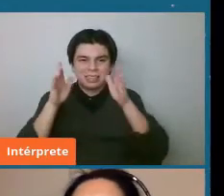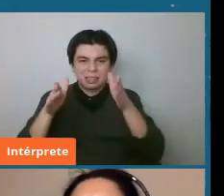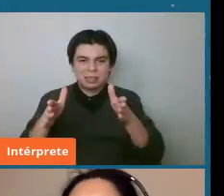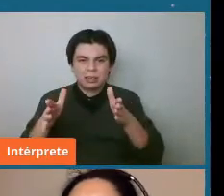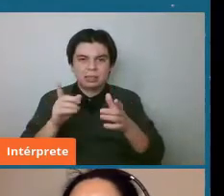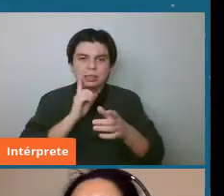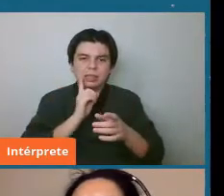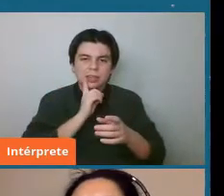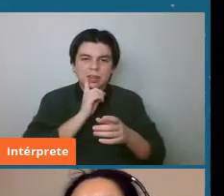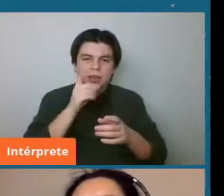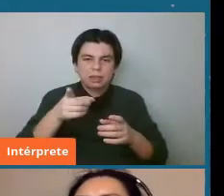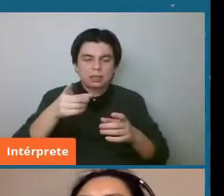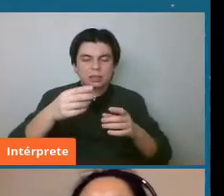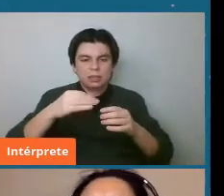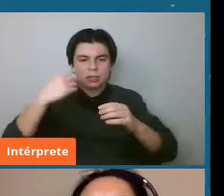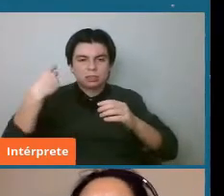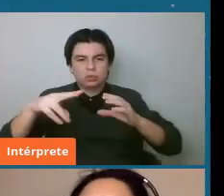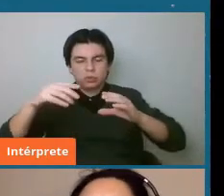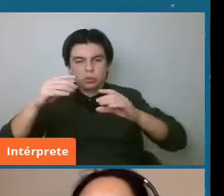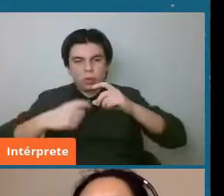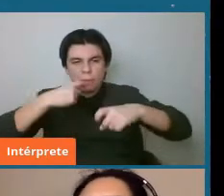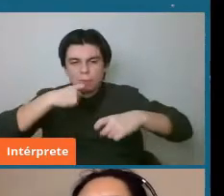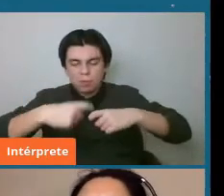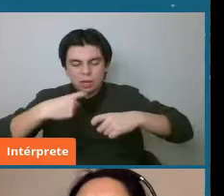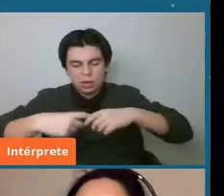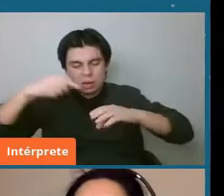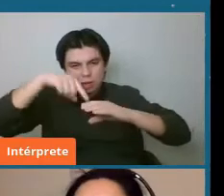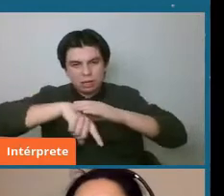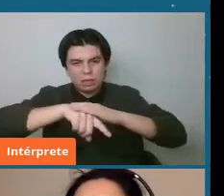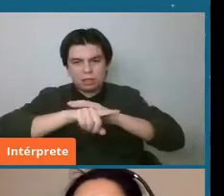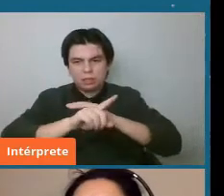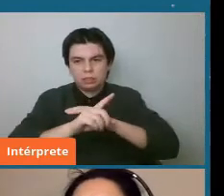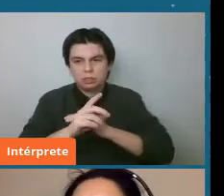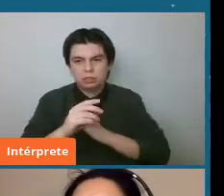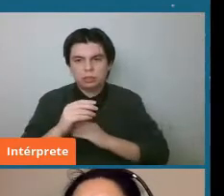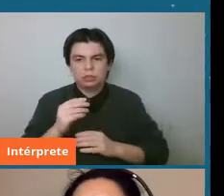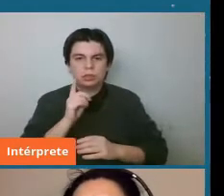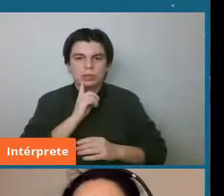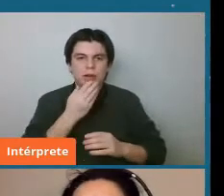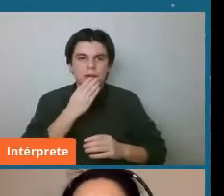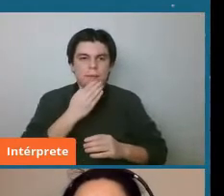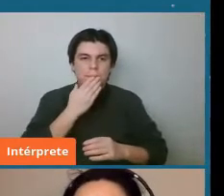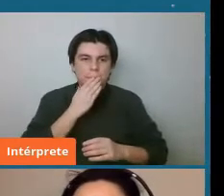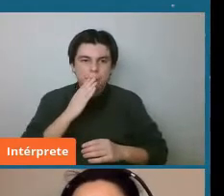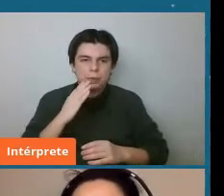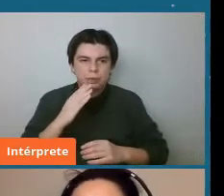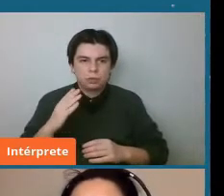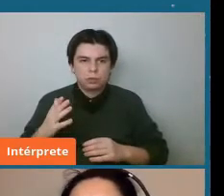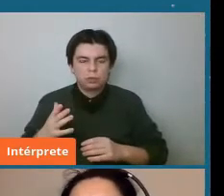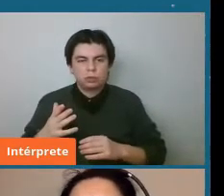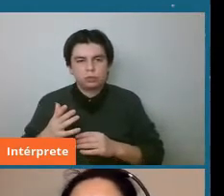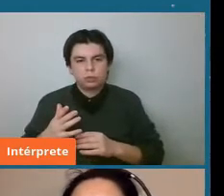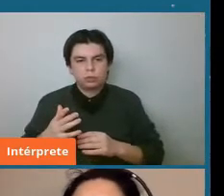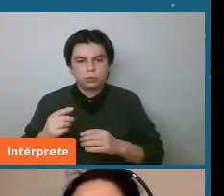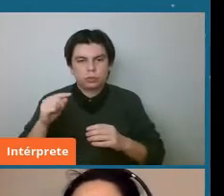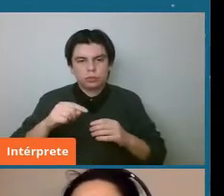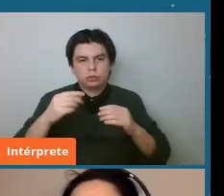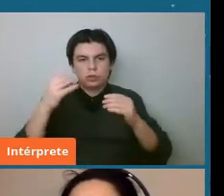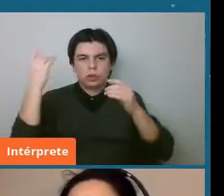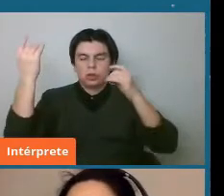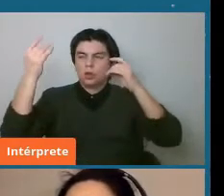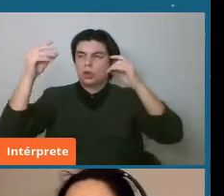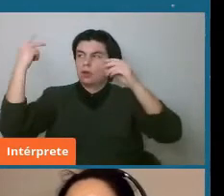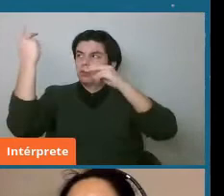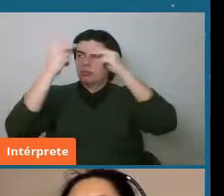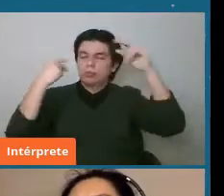minerales de esos meteoritos corresponden mejor a estos asteroides que están clasificados como tipo